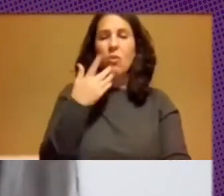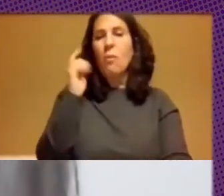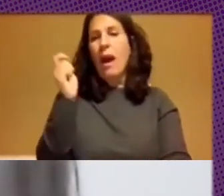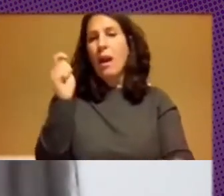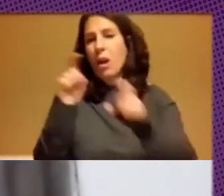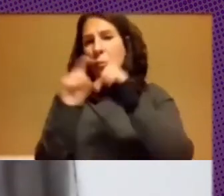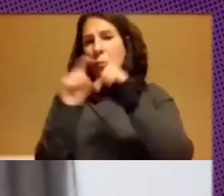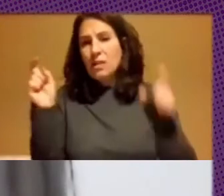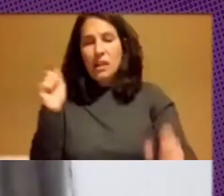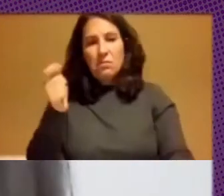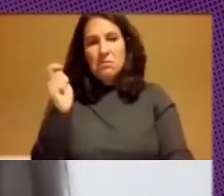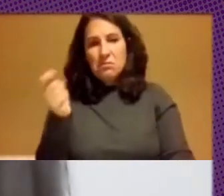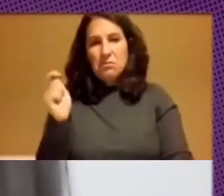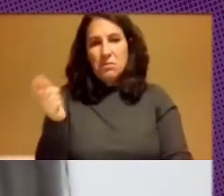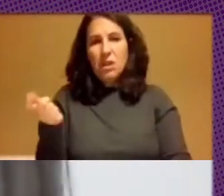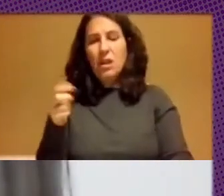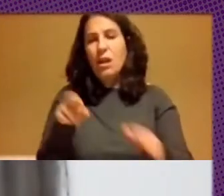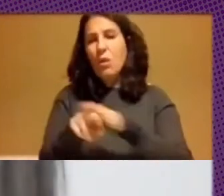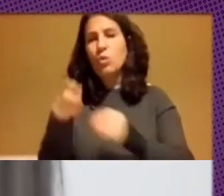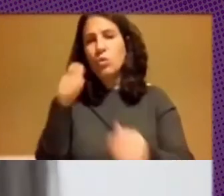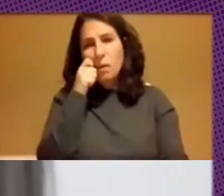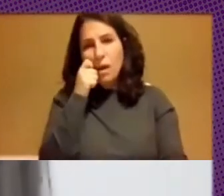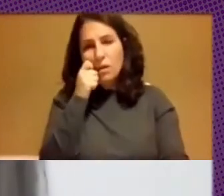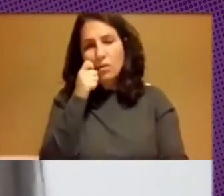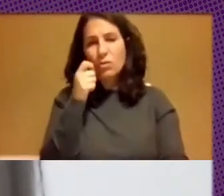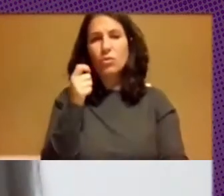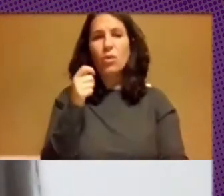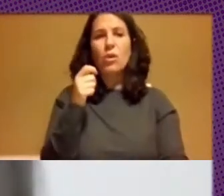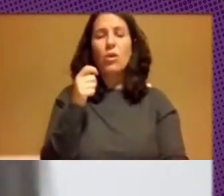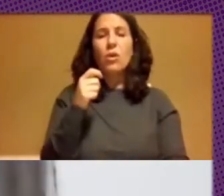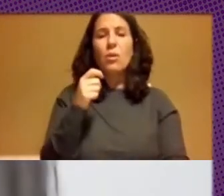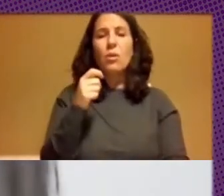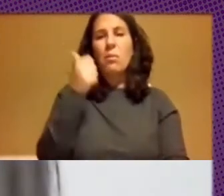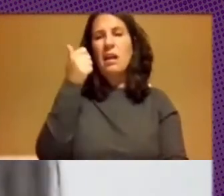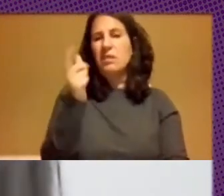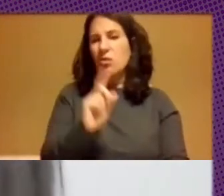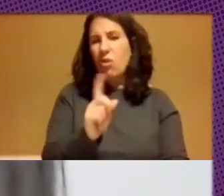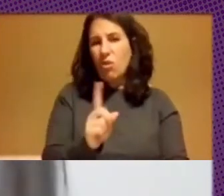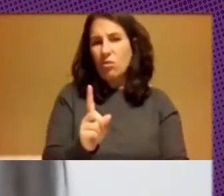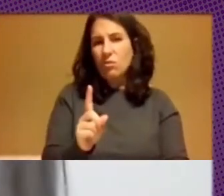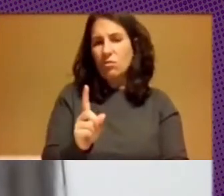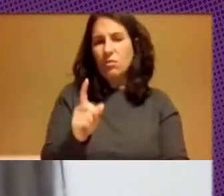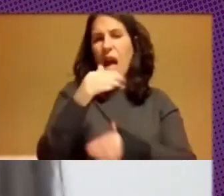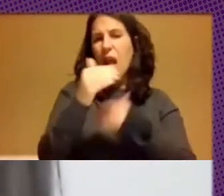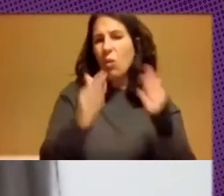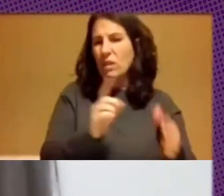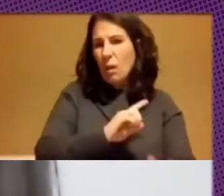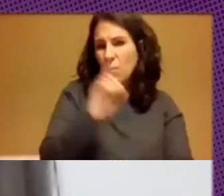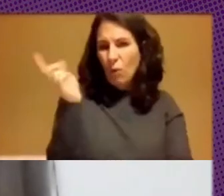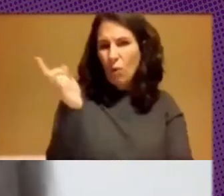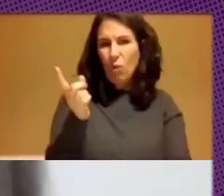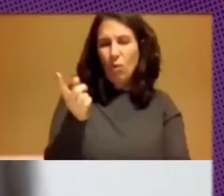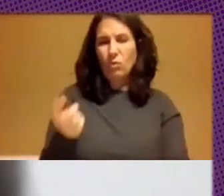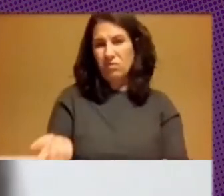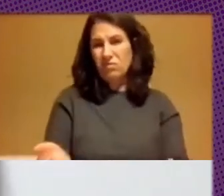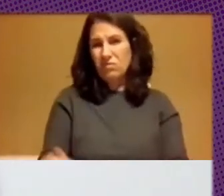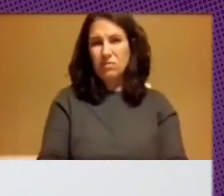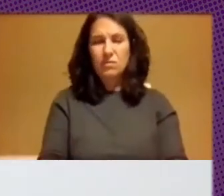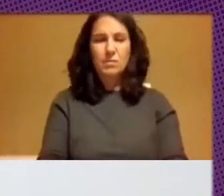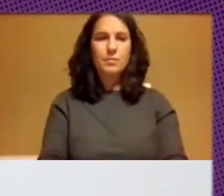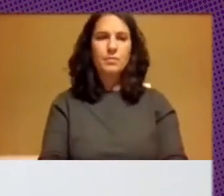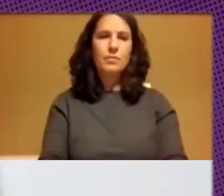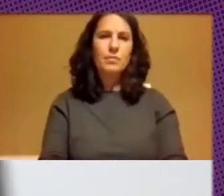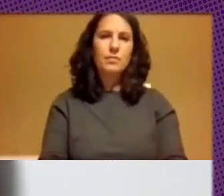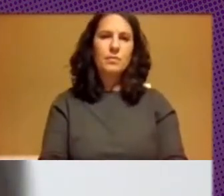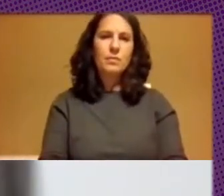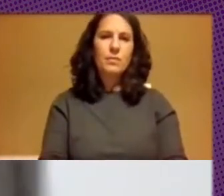a invertir en recursos humanos o en hardware en capacidad de almacenamiento entonces